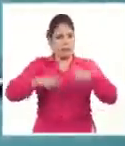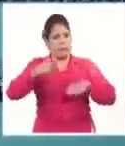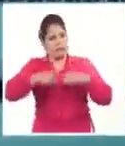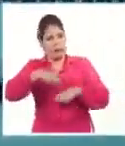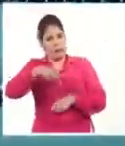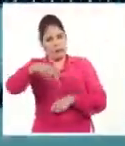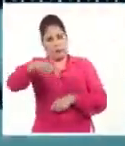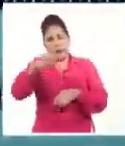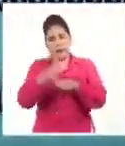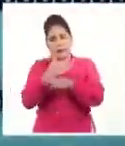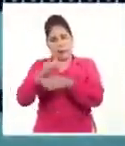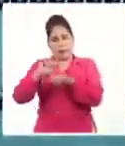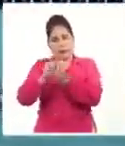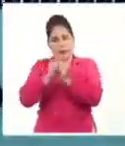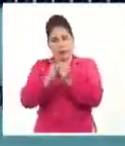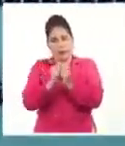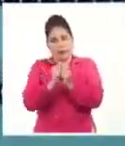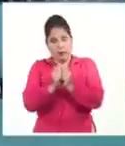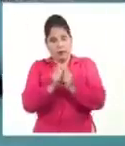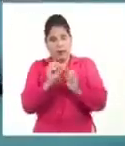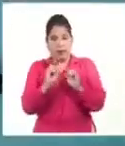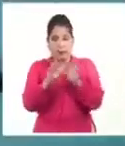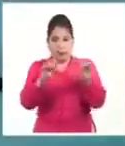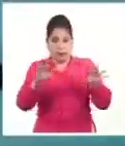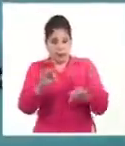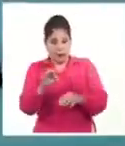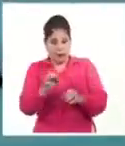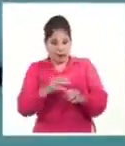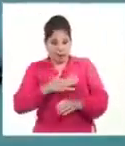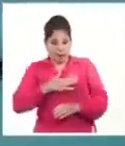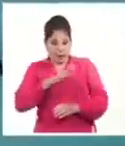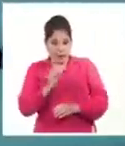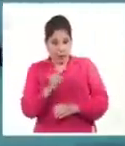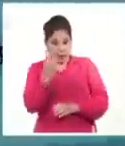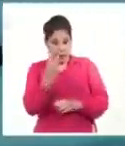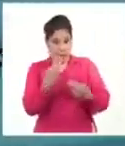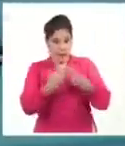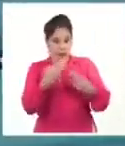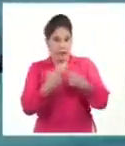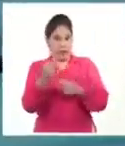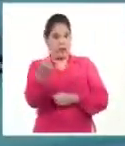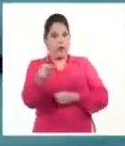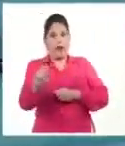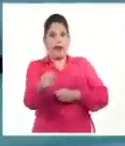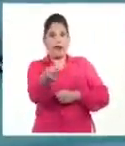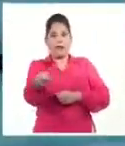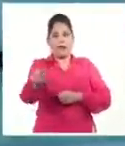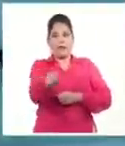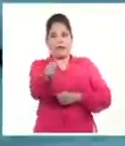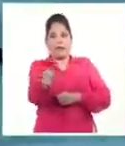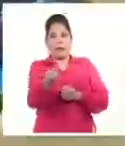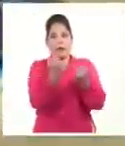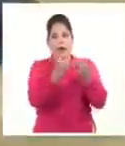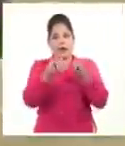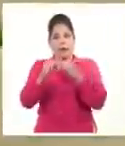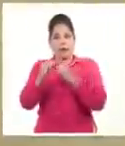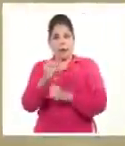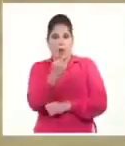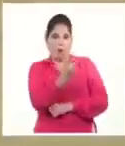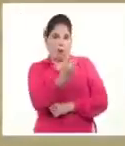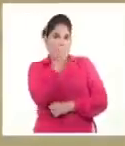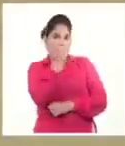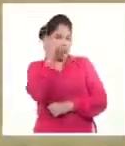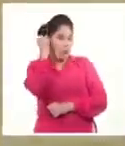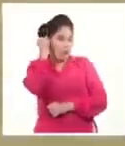y Melisa Garlobo. Según publica HIT, el primer evento será la esgrima individual para ambos sexos en la jornada de